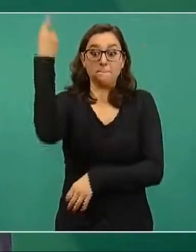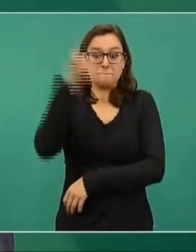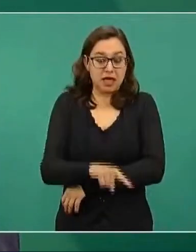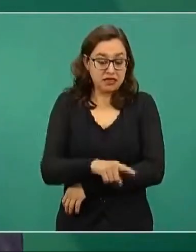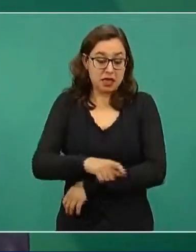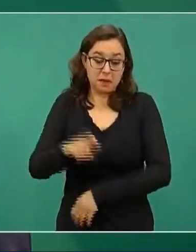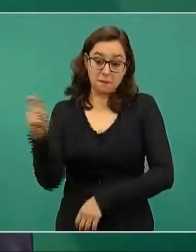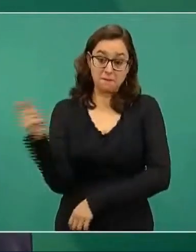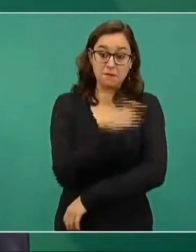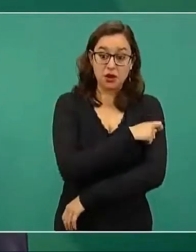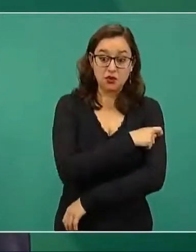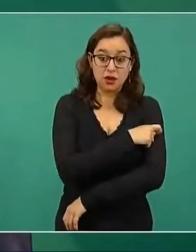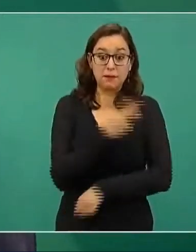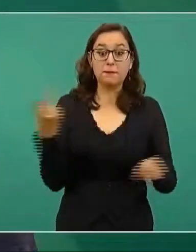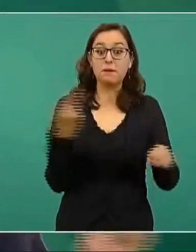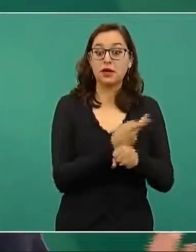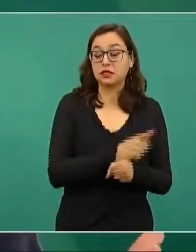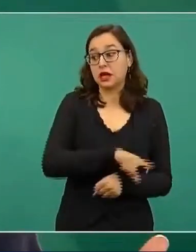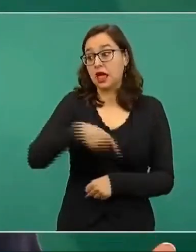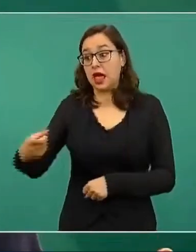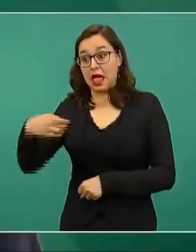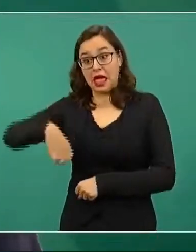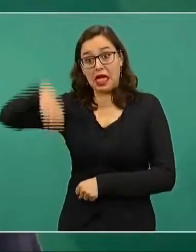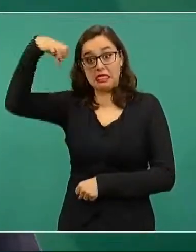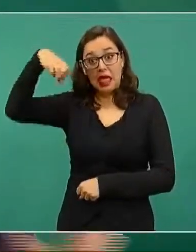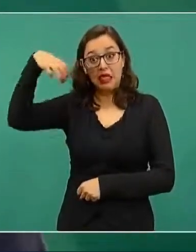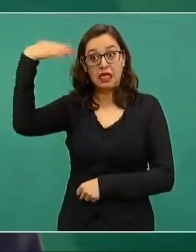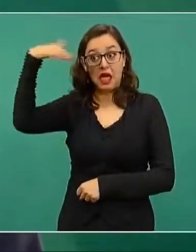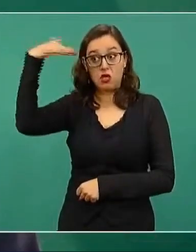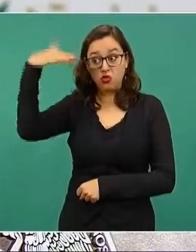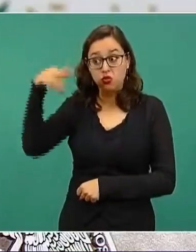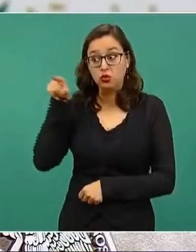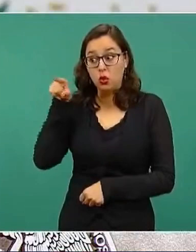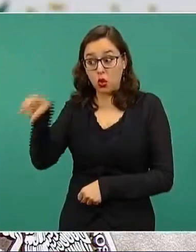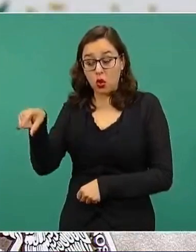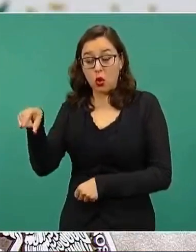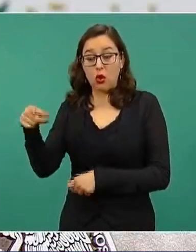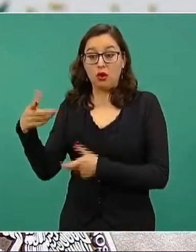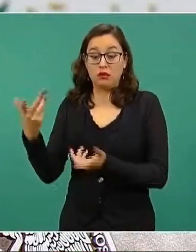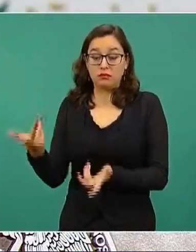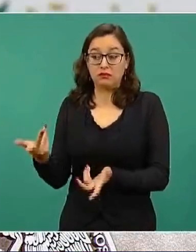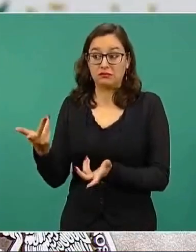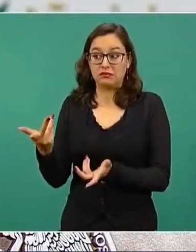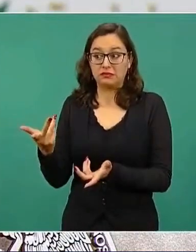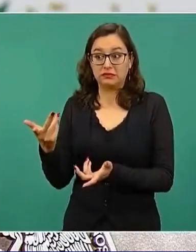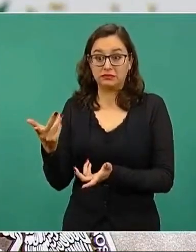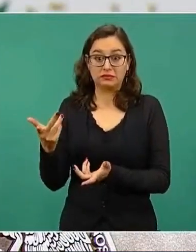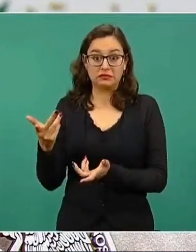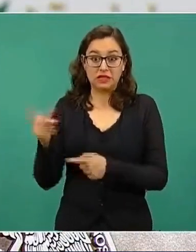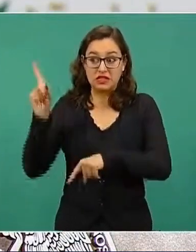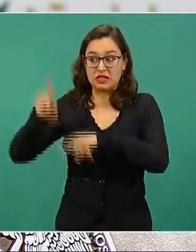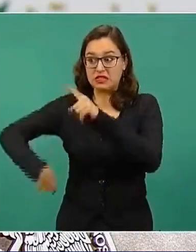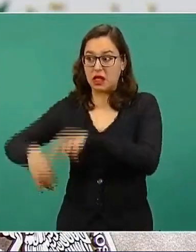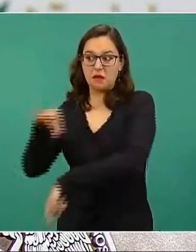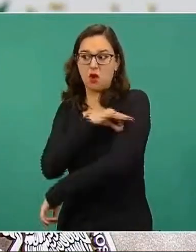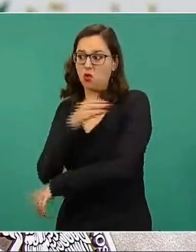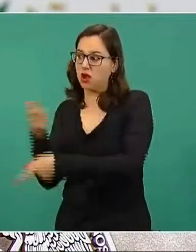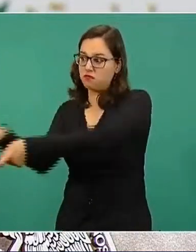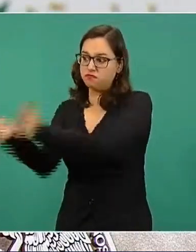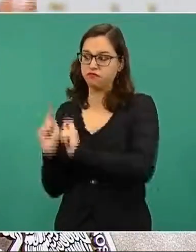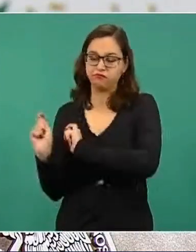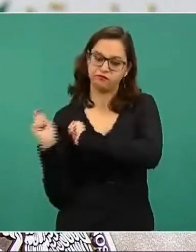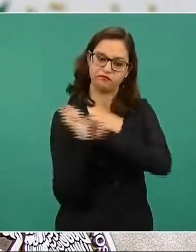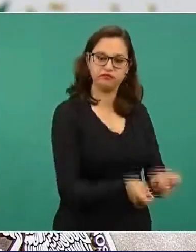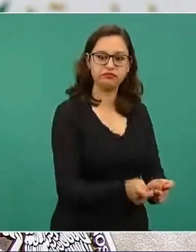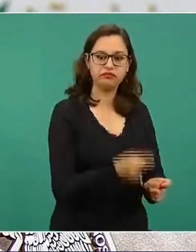que puede tener un riesgo mayor. No estamos hablando de que vamos a restringir el gasto y evitar gastar, no estamos hablando de